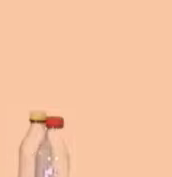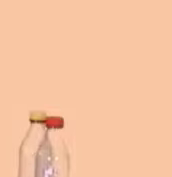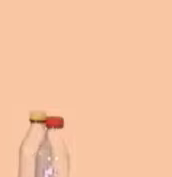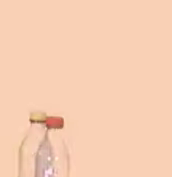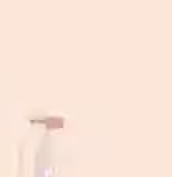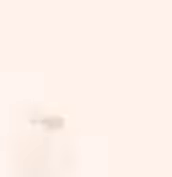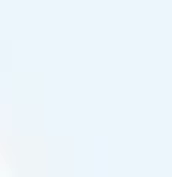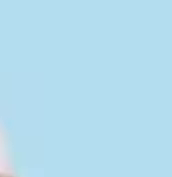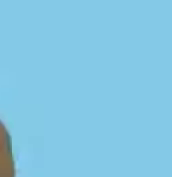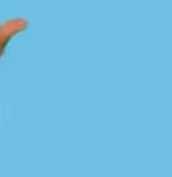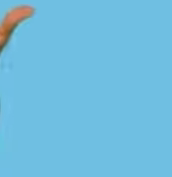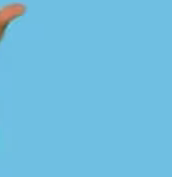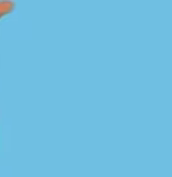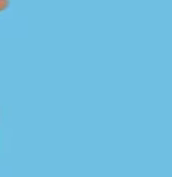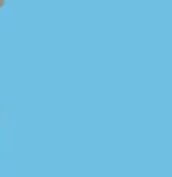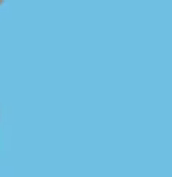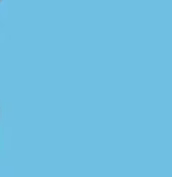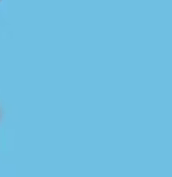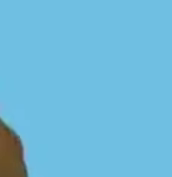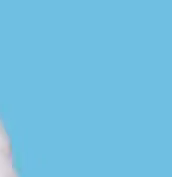vamos a aprender